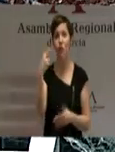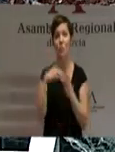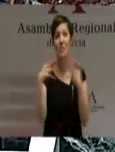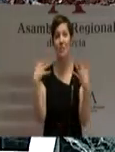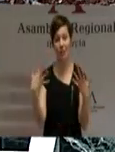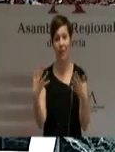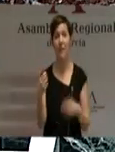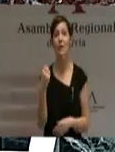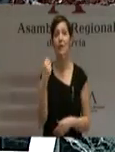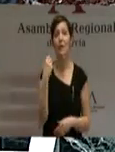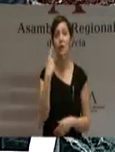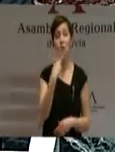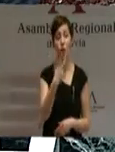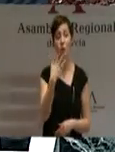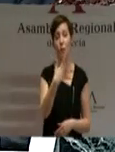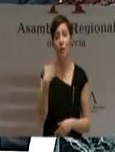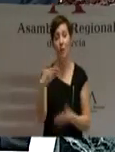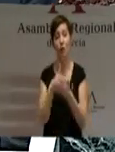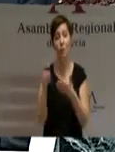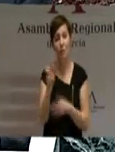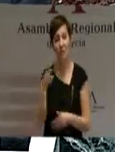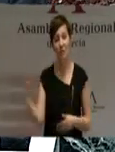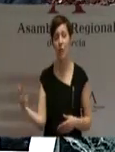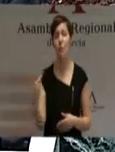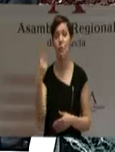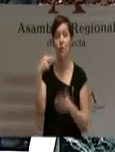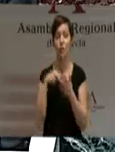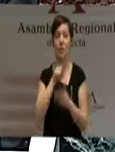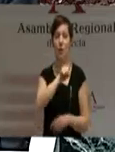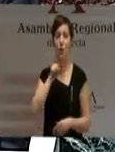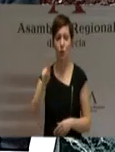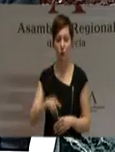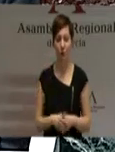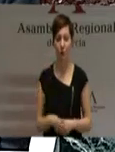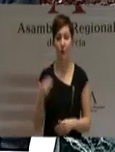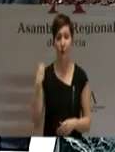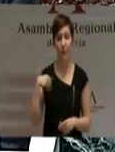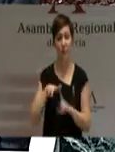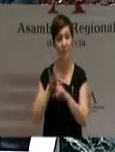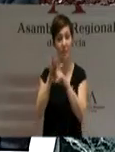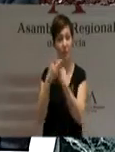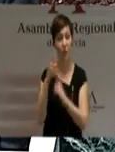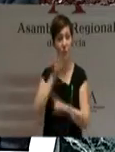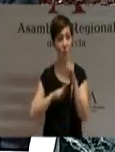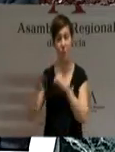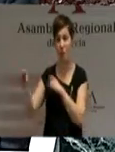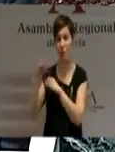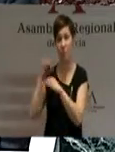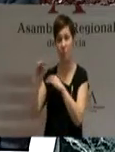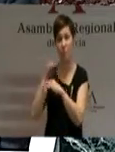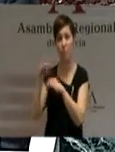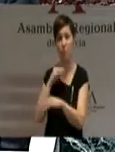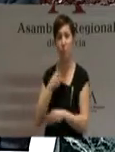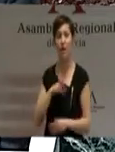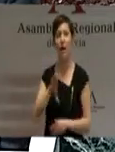y 255 millones en 2011. Con esta situación entiendo y entenderán, sus